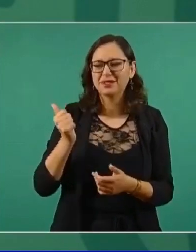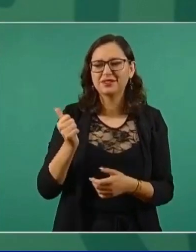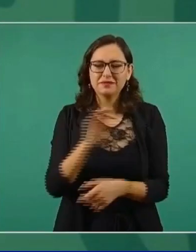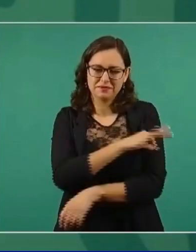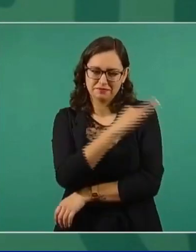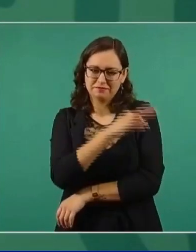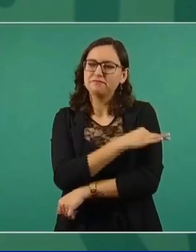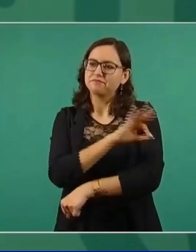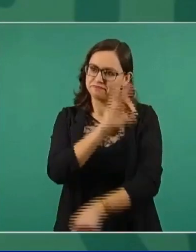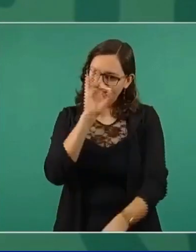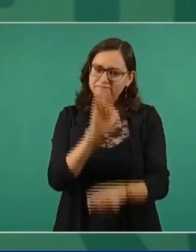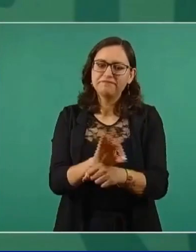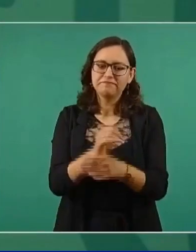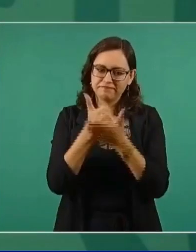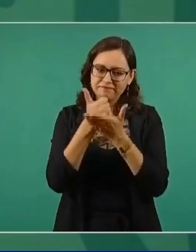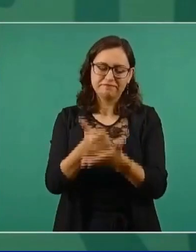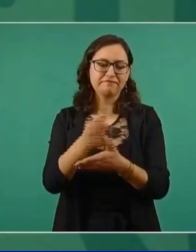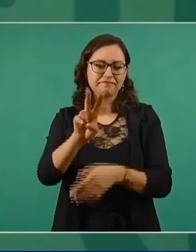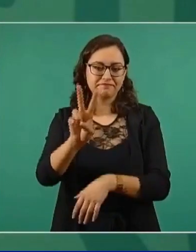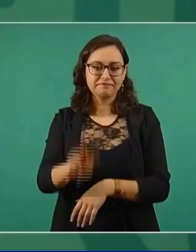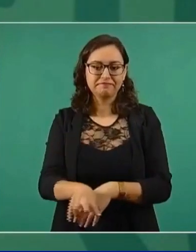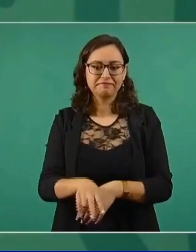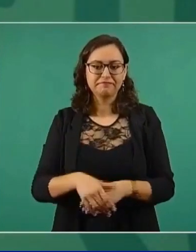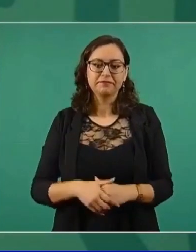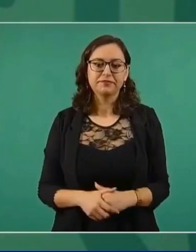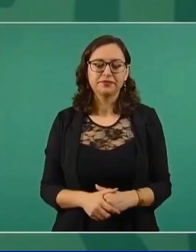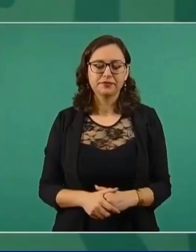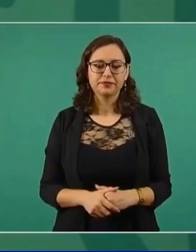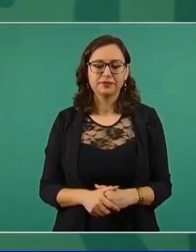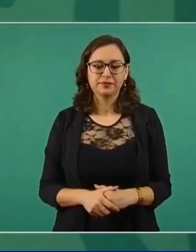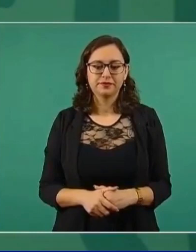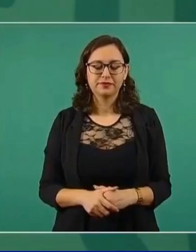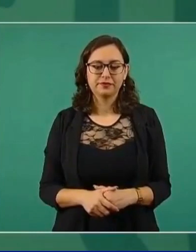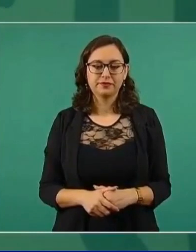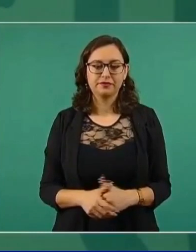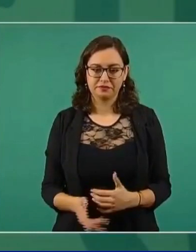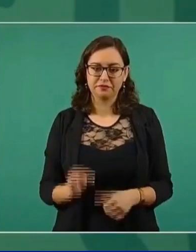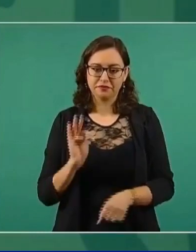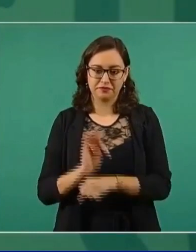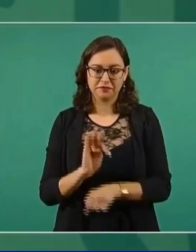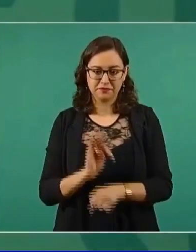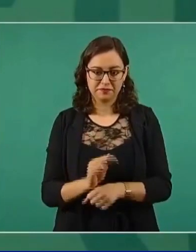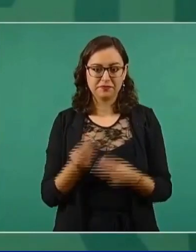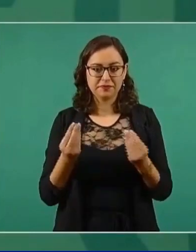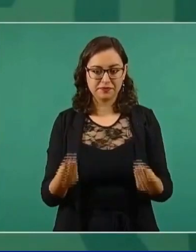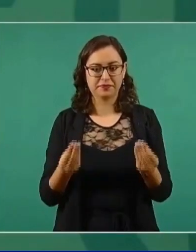funciona la vacuna, se ayuda mucho, sí protege.